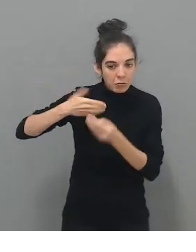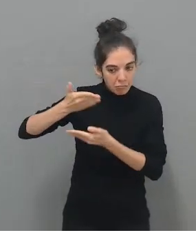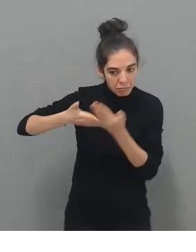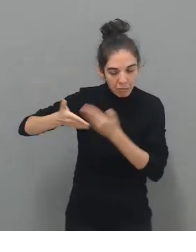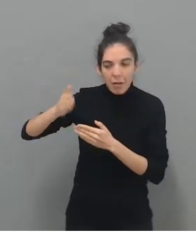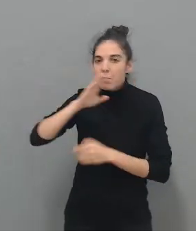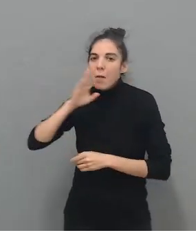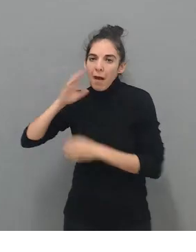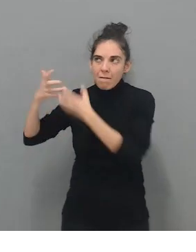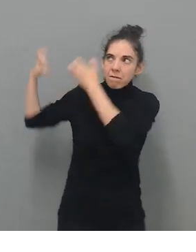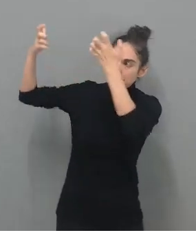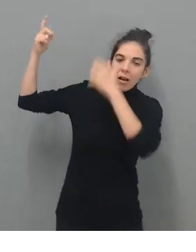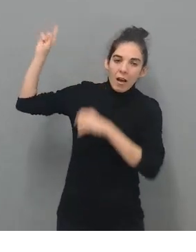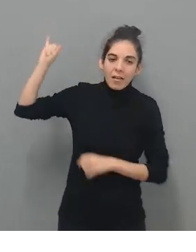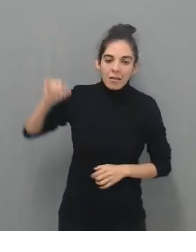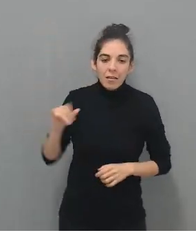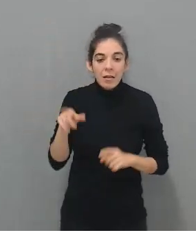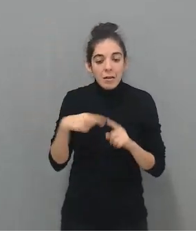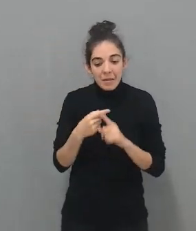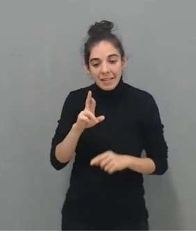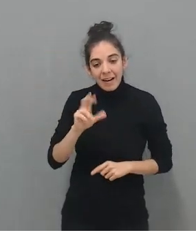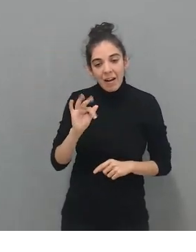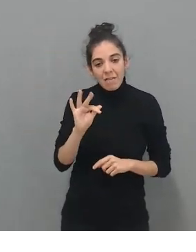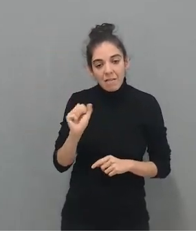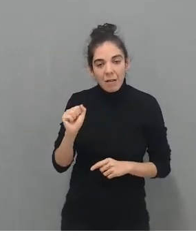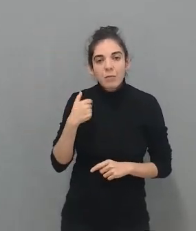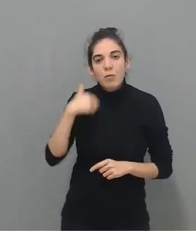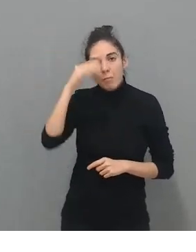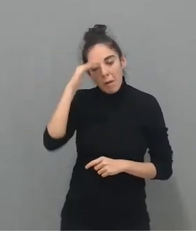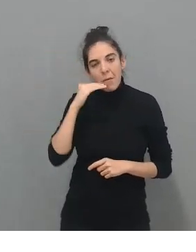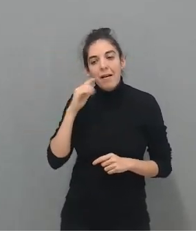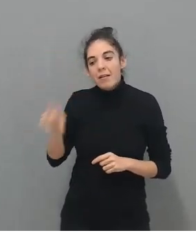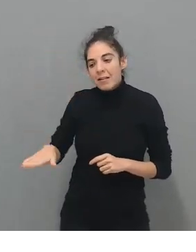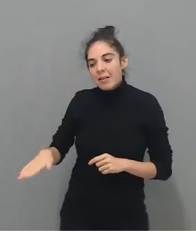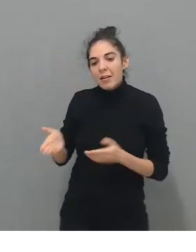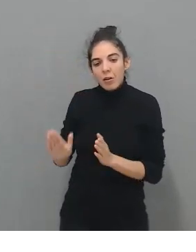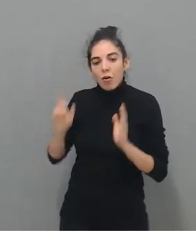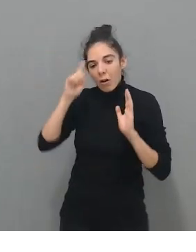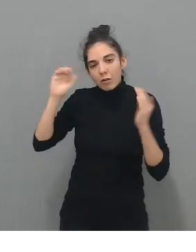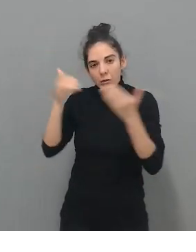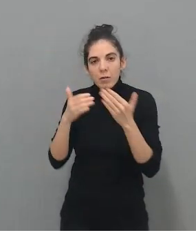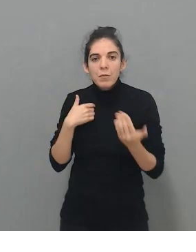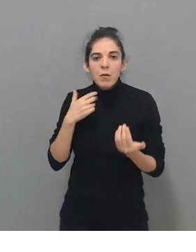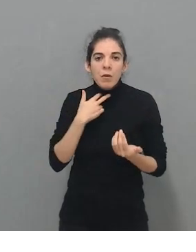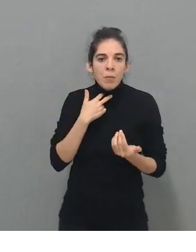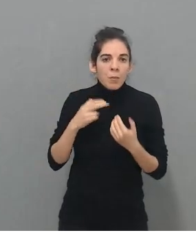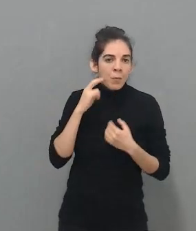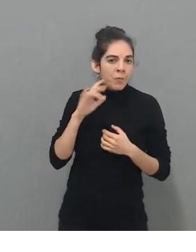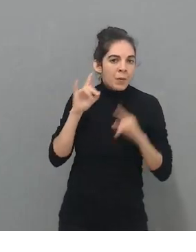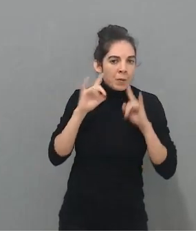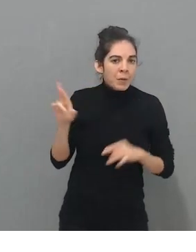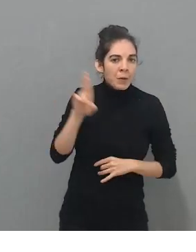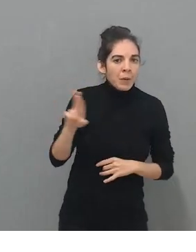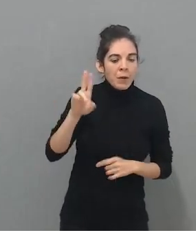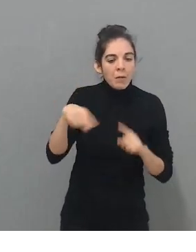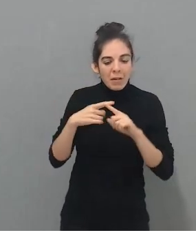Y Rafa es el padre de un niño con autismo, que tenía muchas ecolalias, hacía muchas repeticiones de sonido y muchas estereotipias, que es muchos movimientos repetitivos